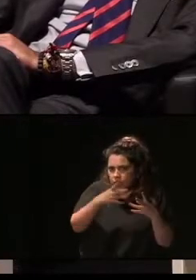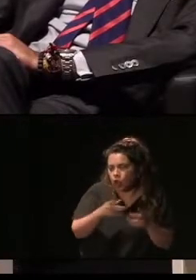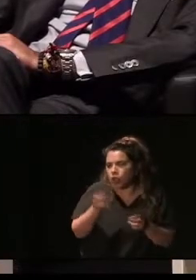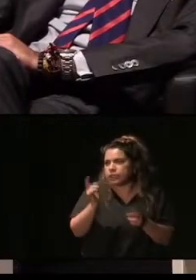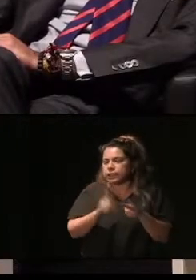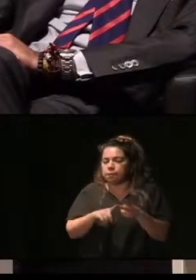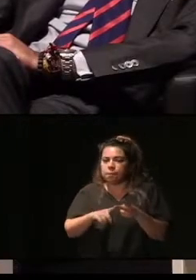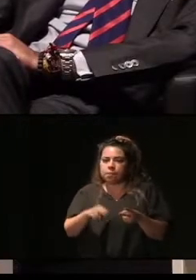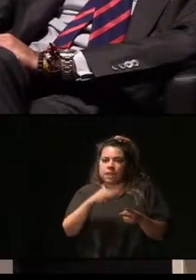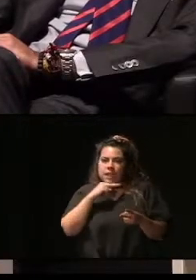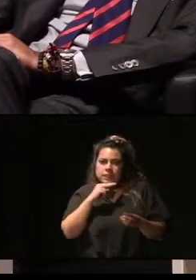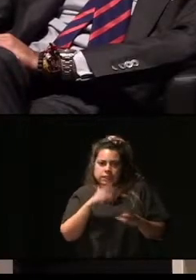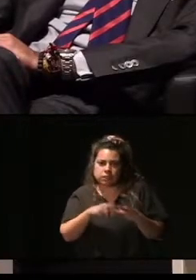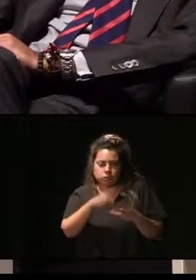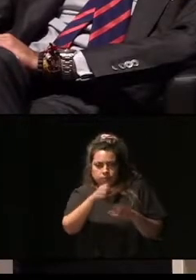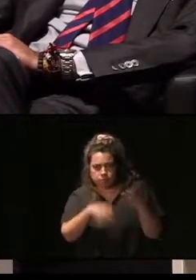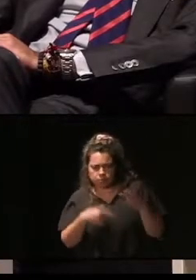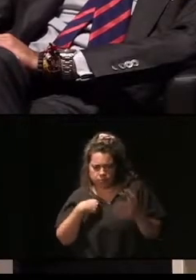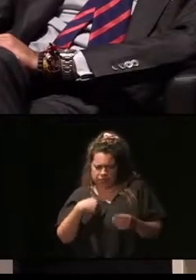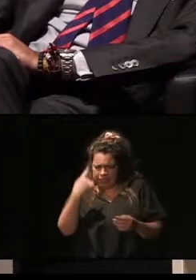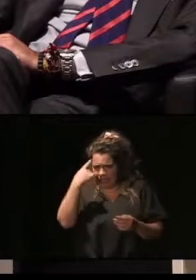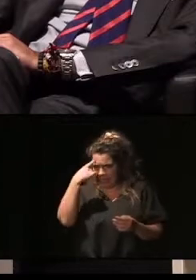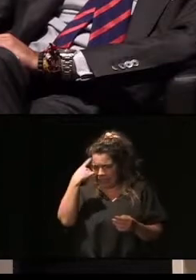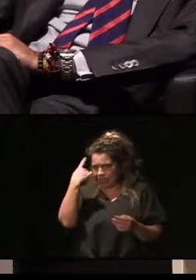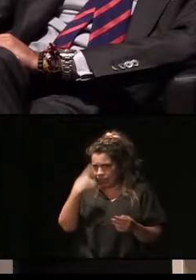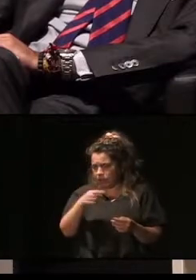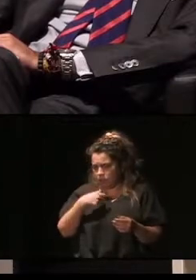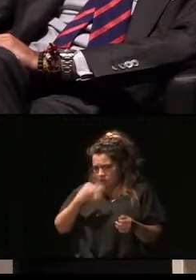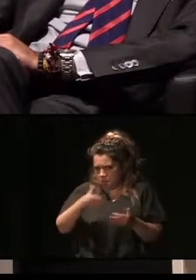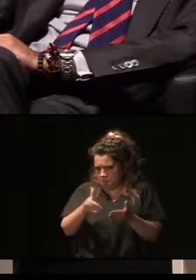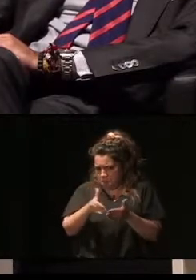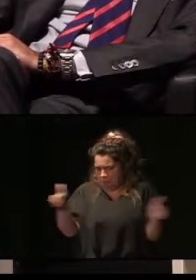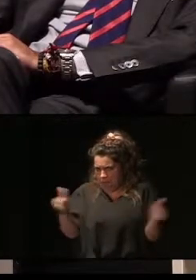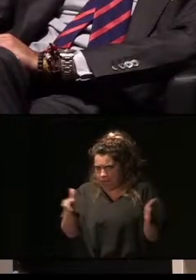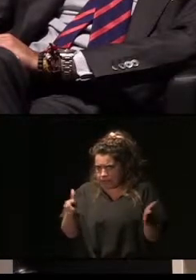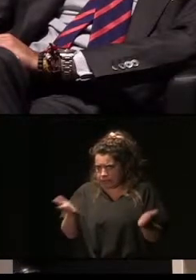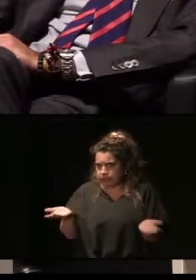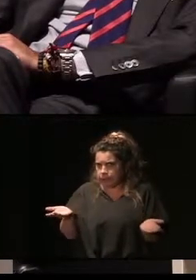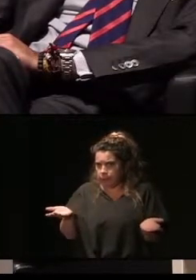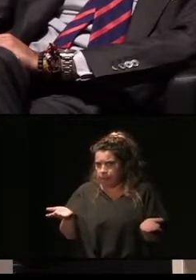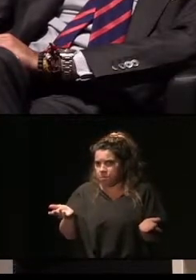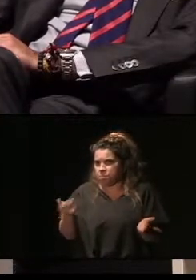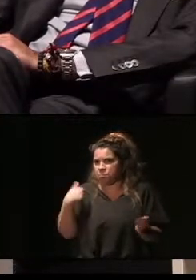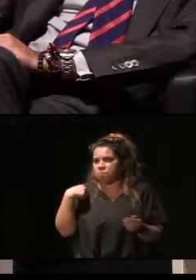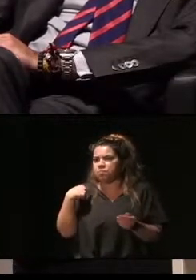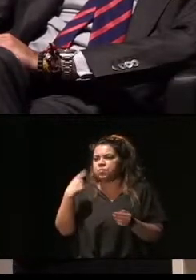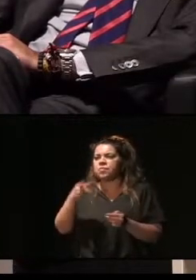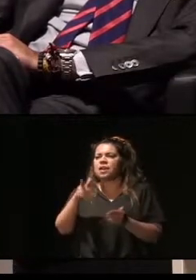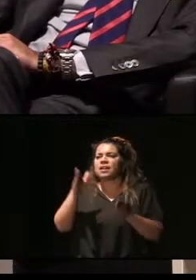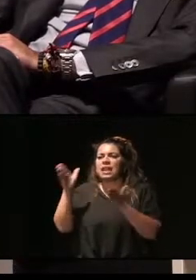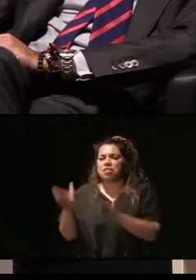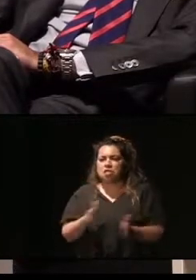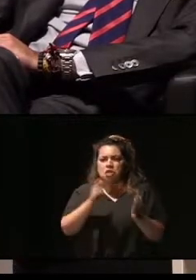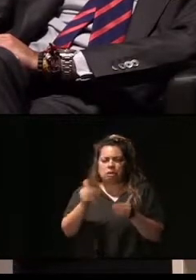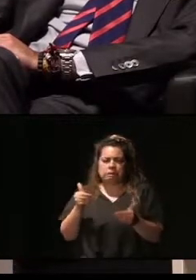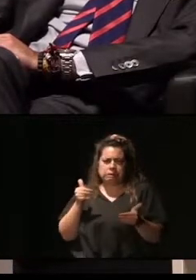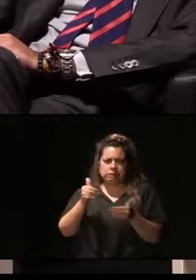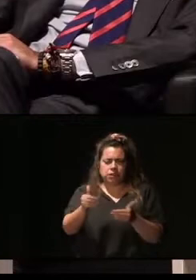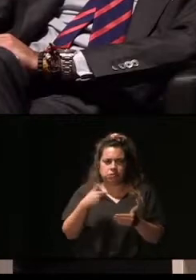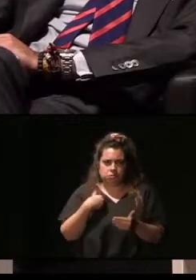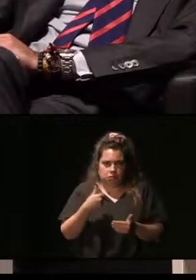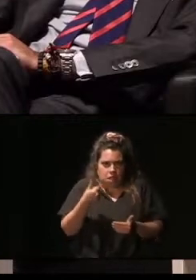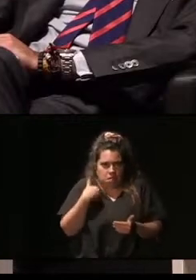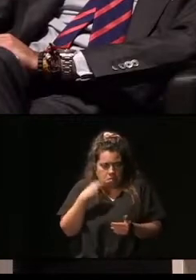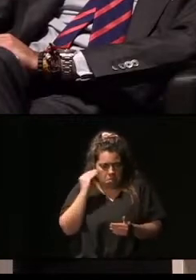y demás, pero somos conscientes de que hay que ampliar. Y por supuesto, para las siguientes ediciones sí que está previsto con